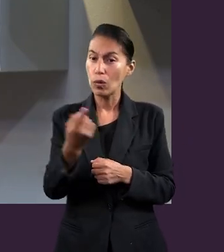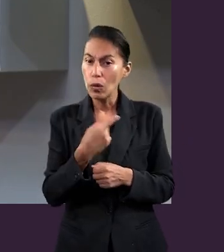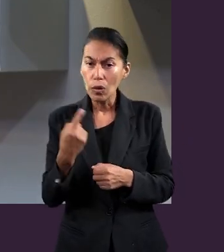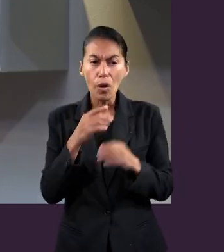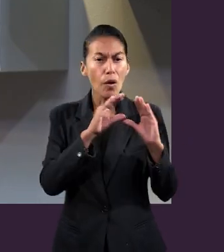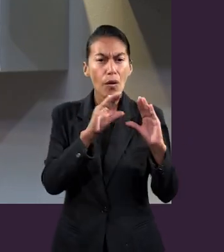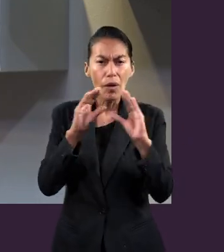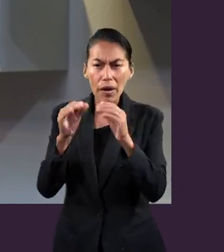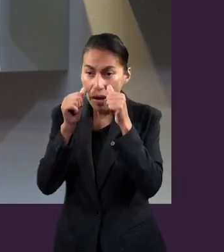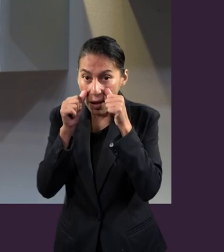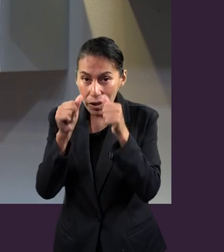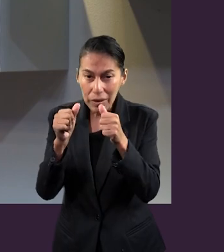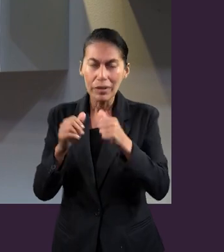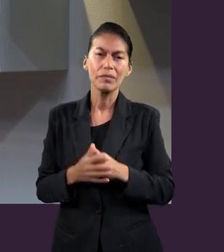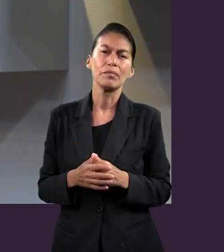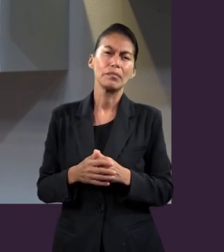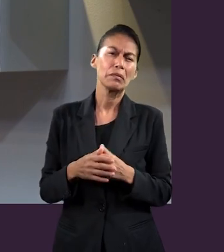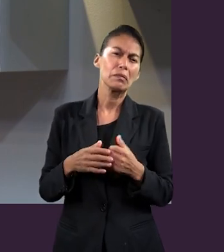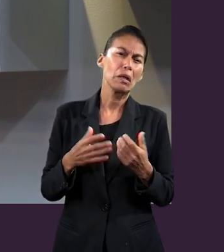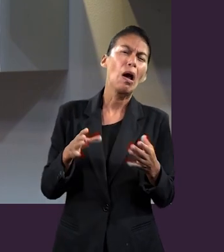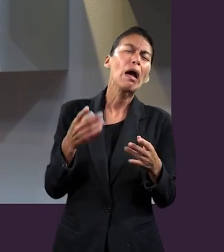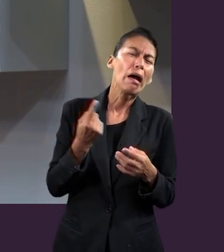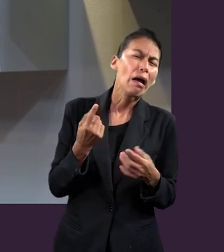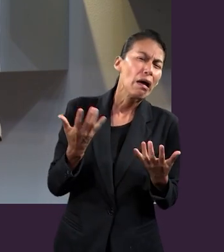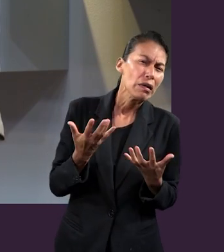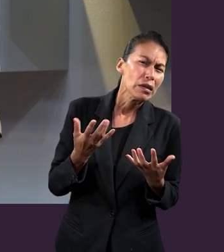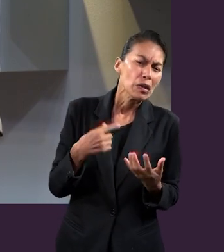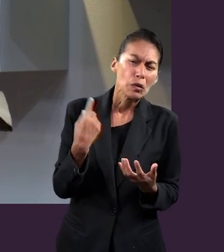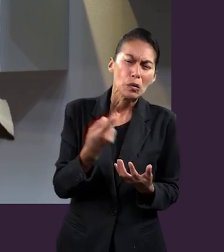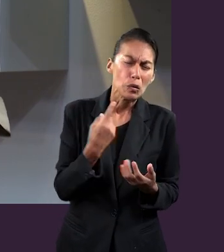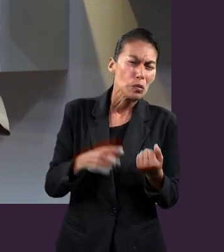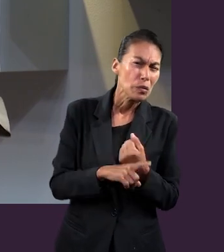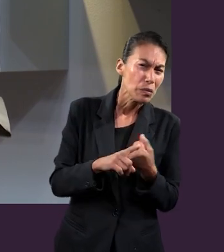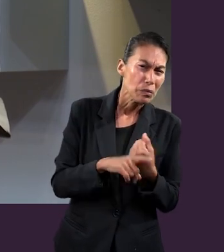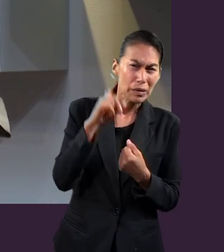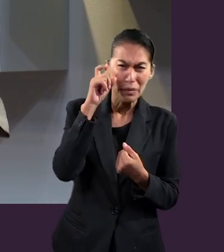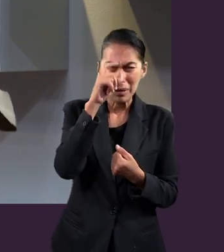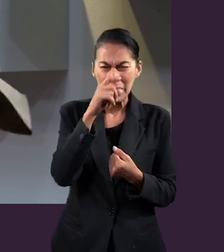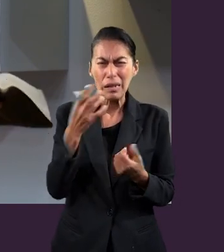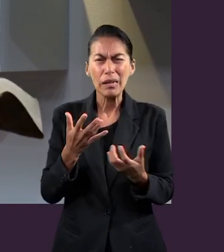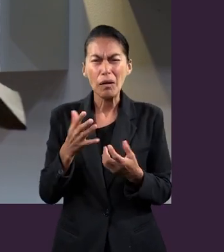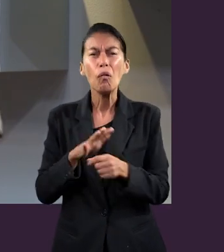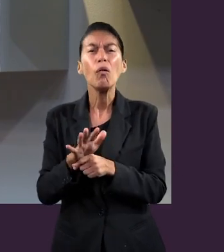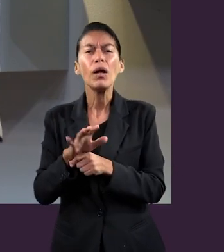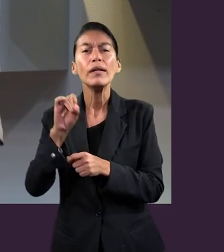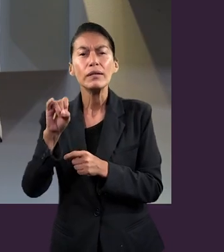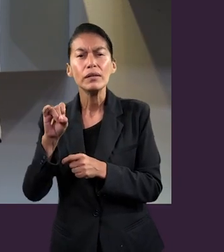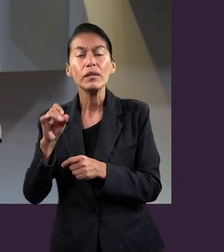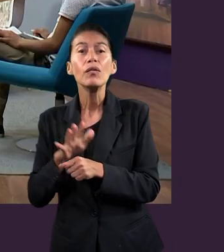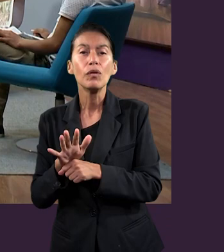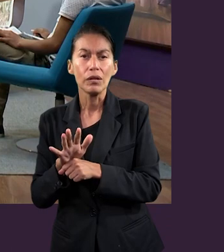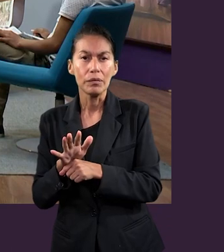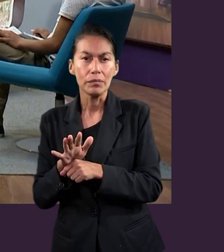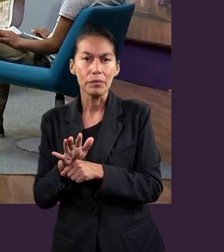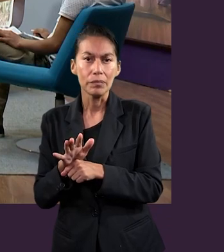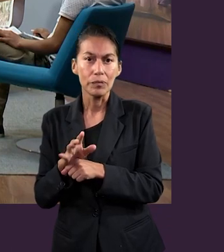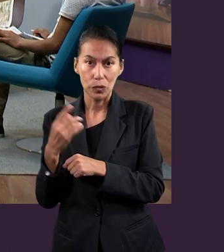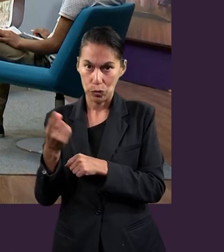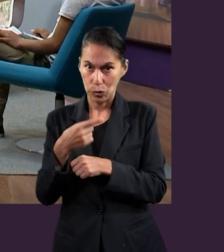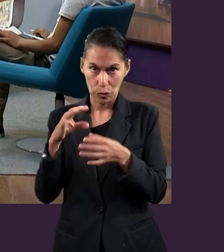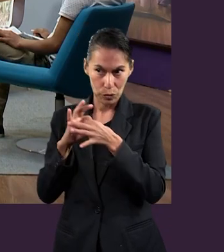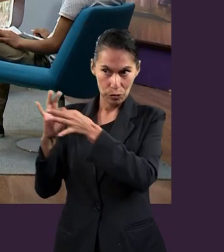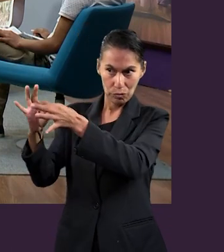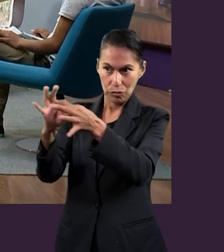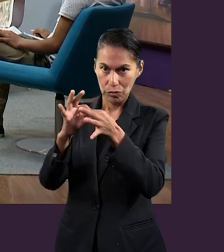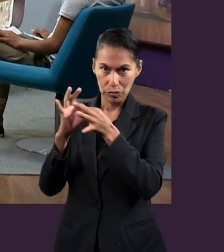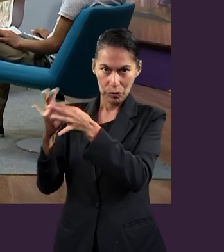El cuidarnos y qué debemos hacer en tales circunstancias. ¿Qué debemos hacer como partes